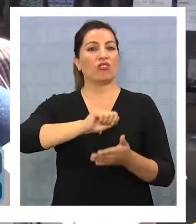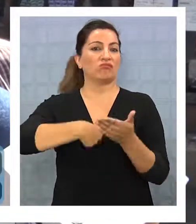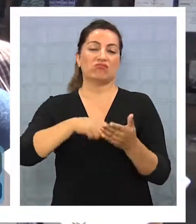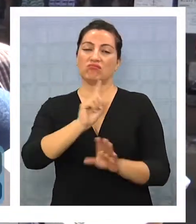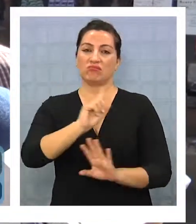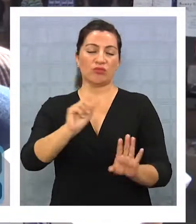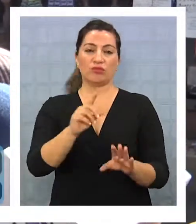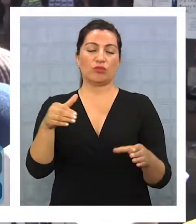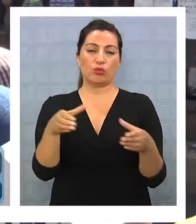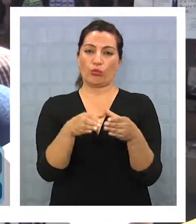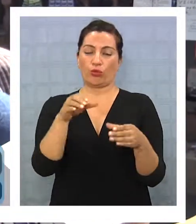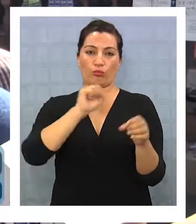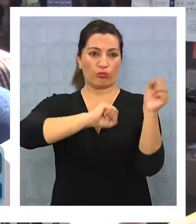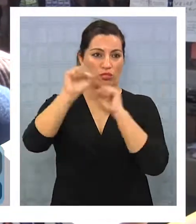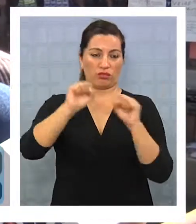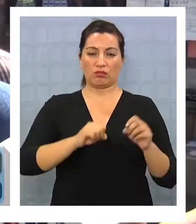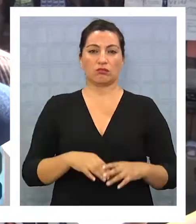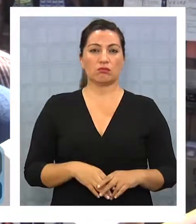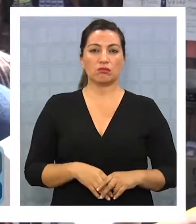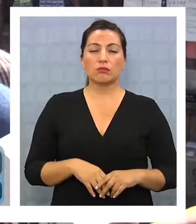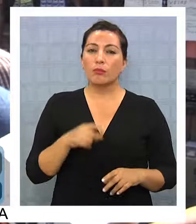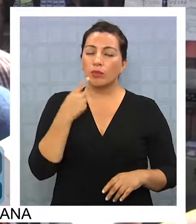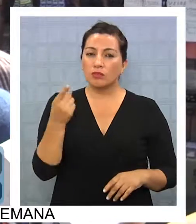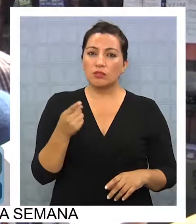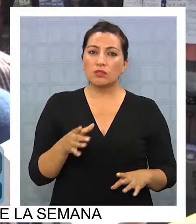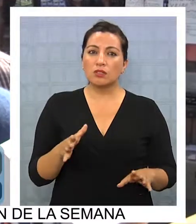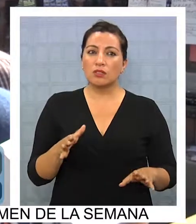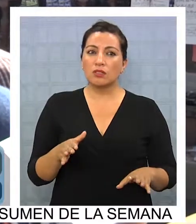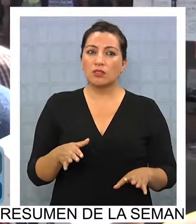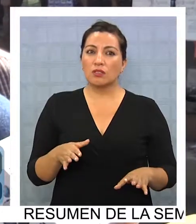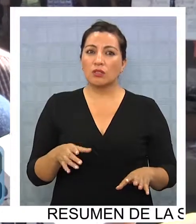los partidos políticos. ¿No le gusta la política?